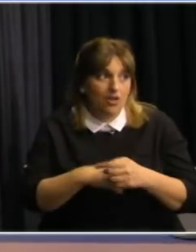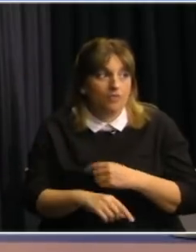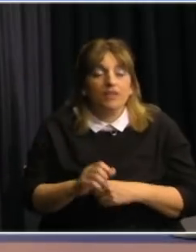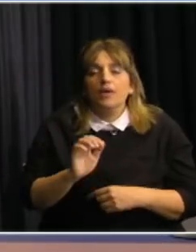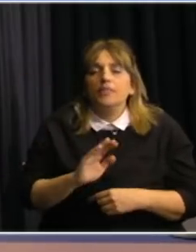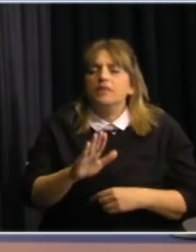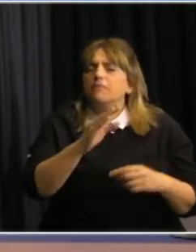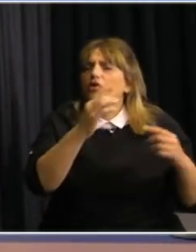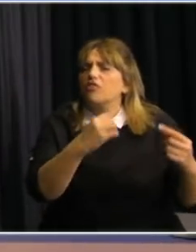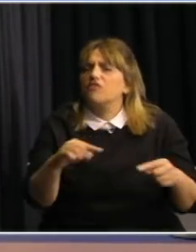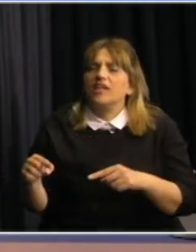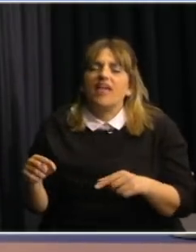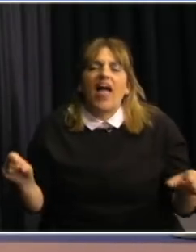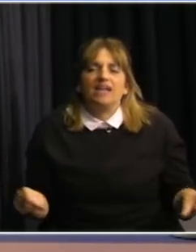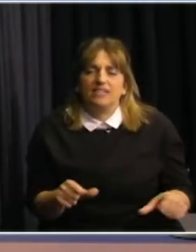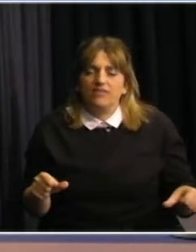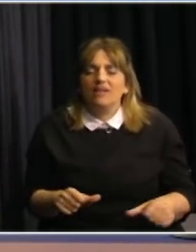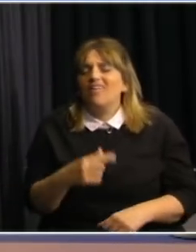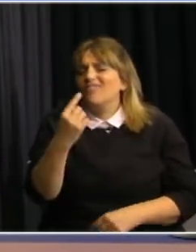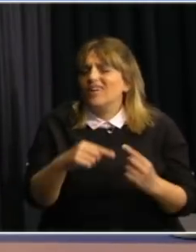que tiene múltiples variables a considerar